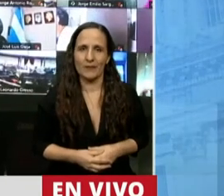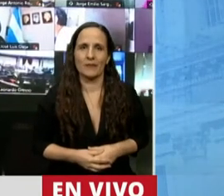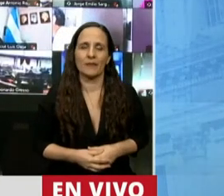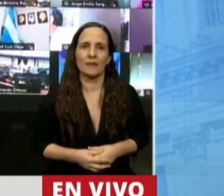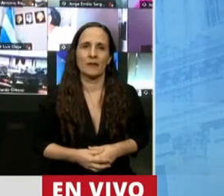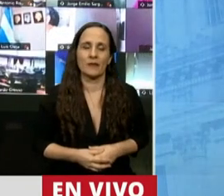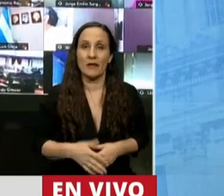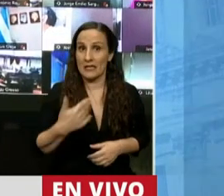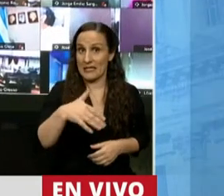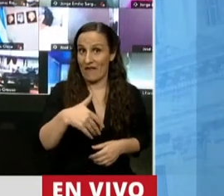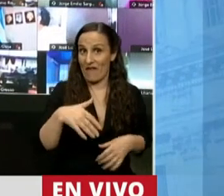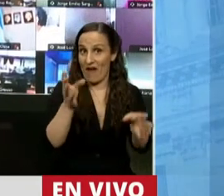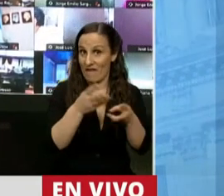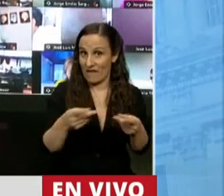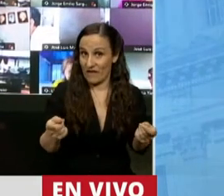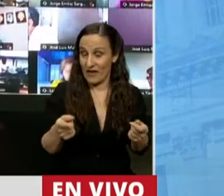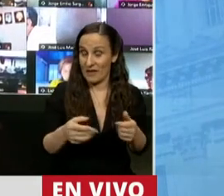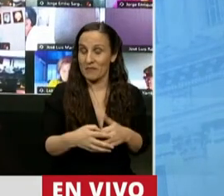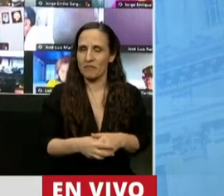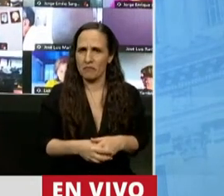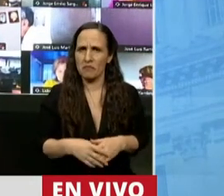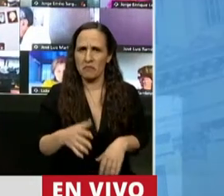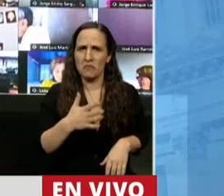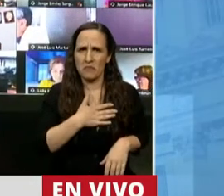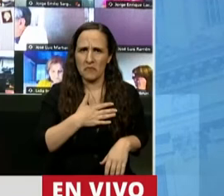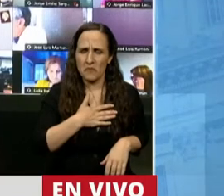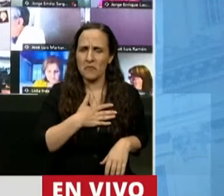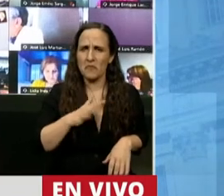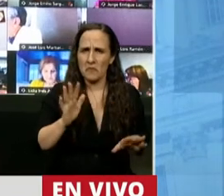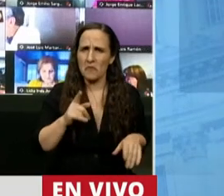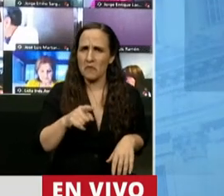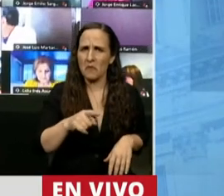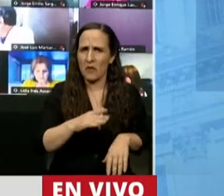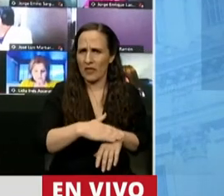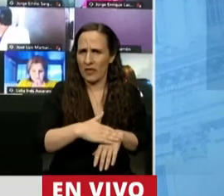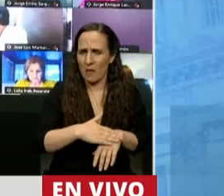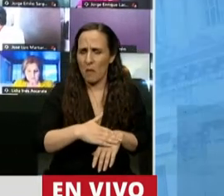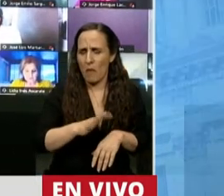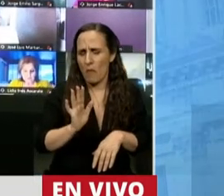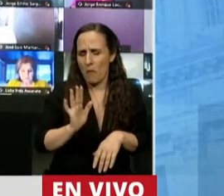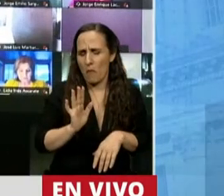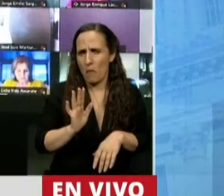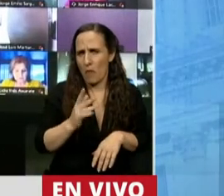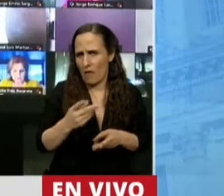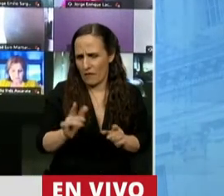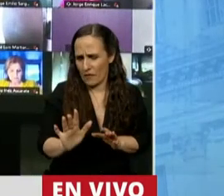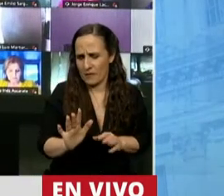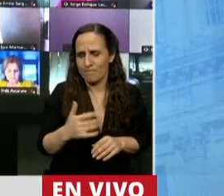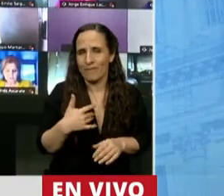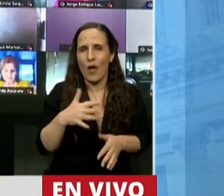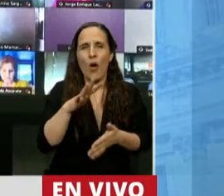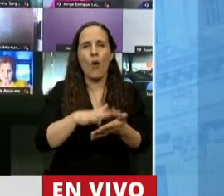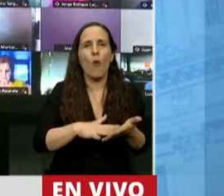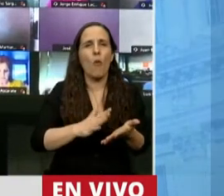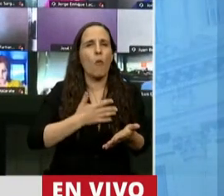Para terminar, Presidente, ateniéndome a los plazos, me quiero quedar con una frase de una poesía que se